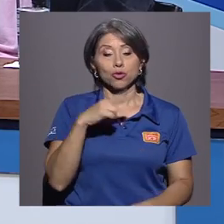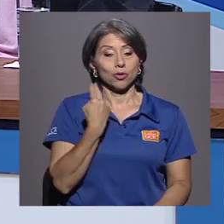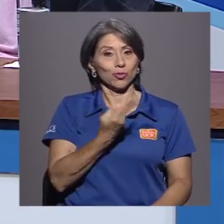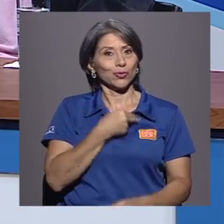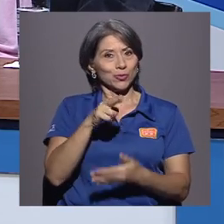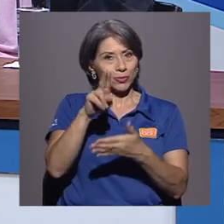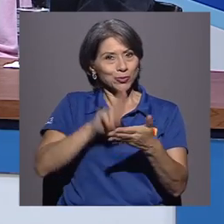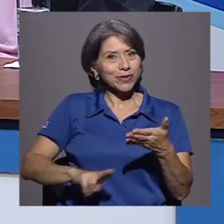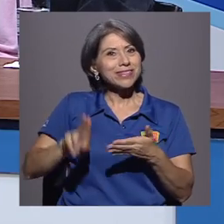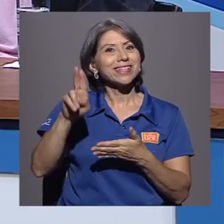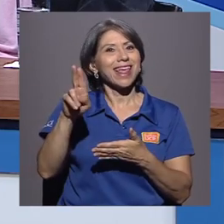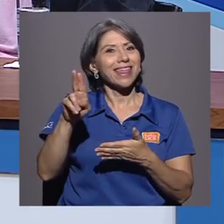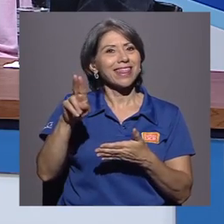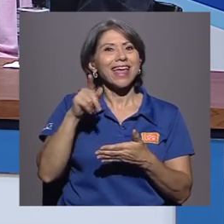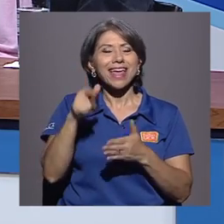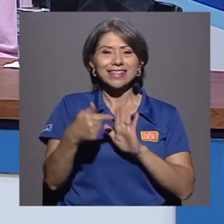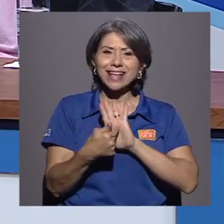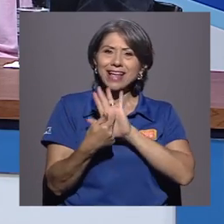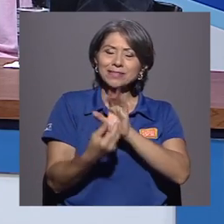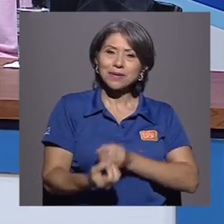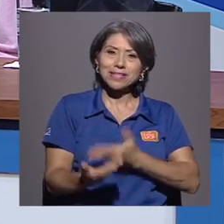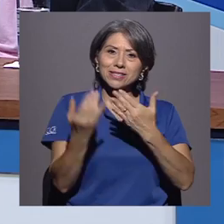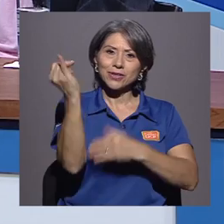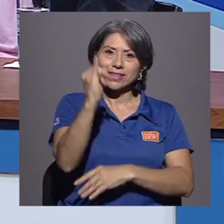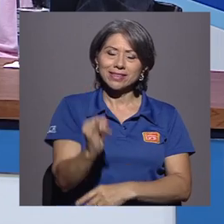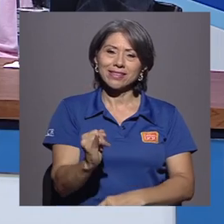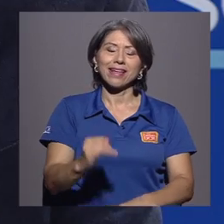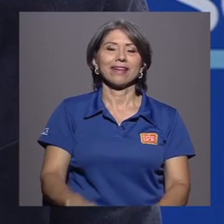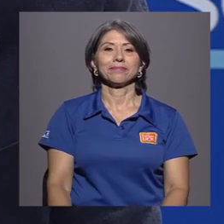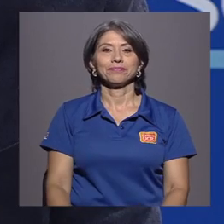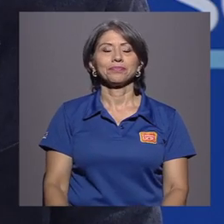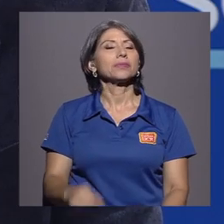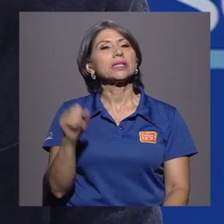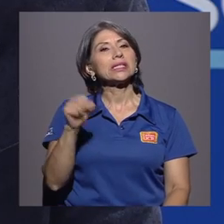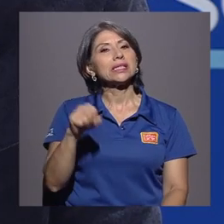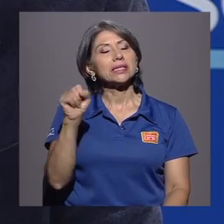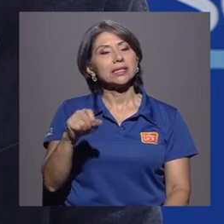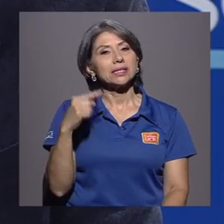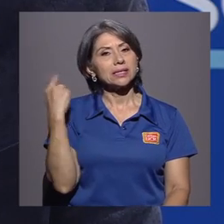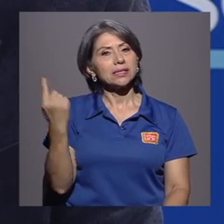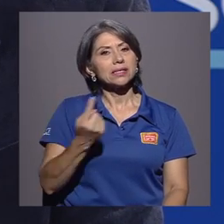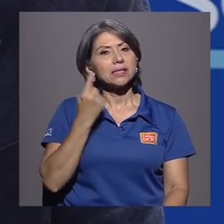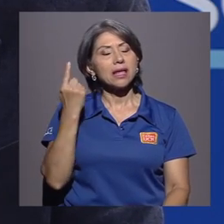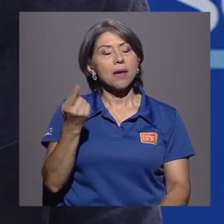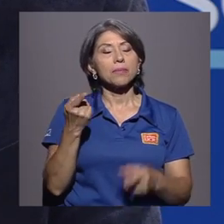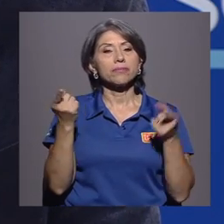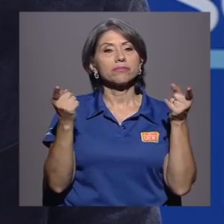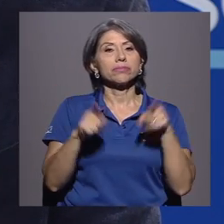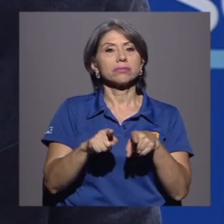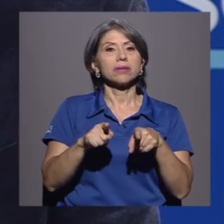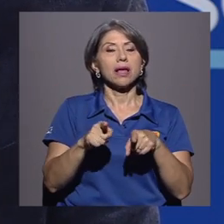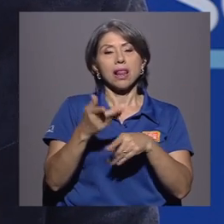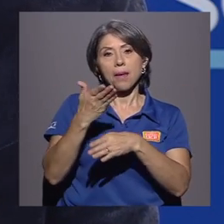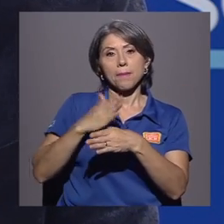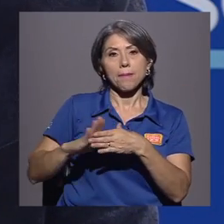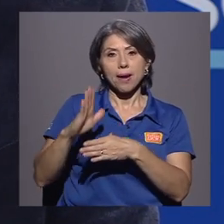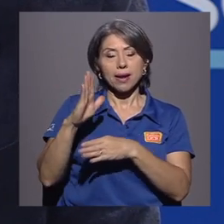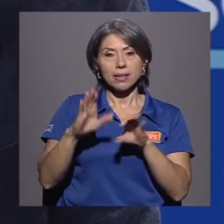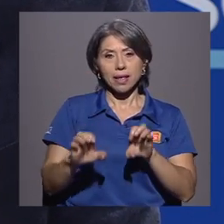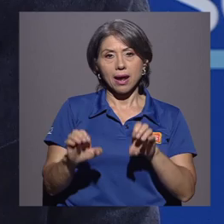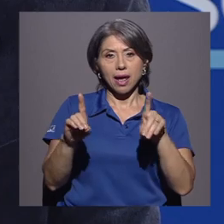universidad, ¿verdad? Esa expresión de arte. Sí, siempre se da la parte académica, van a estar